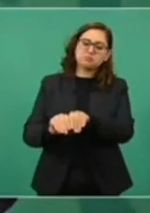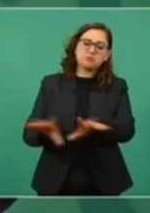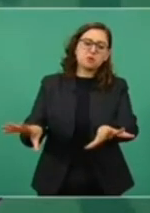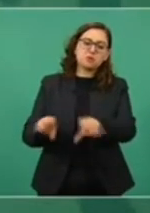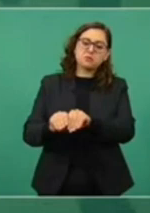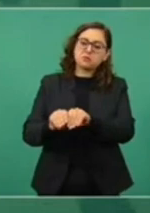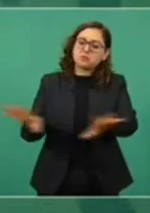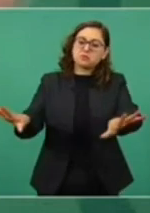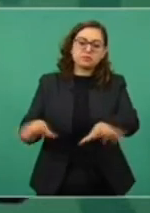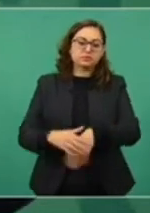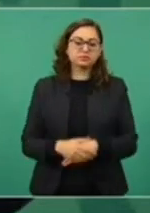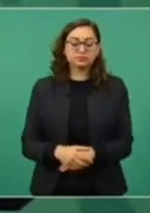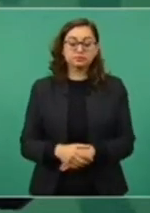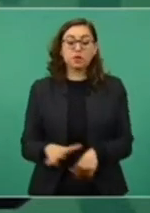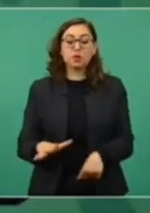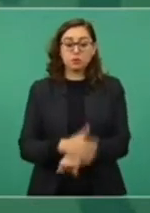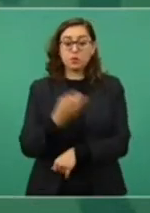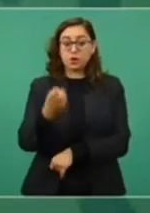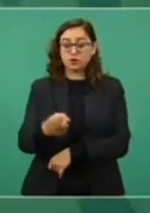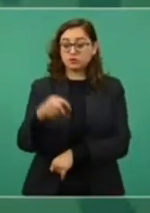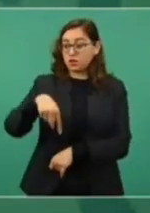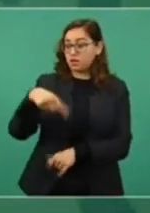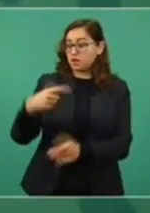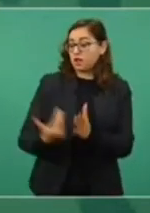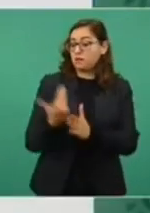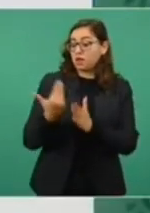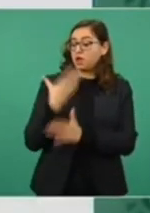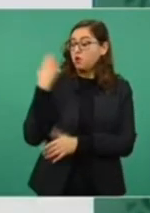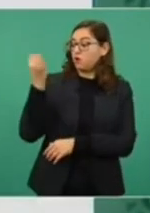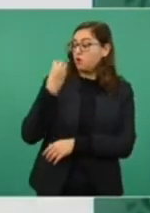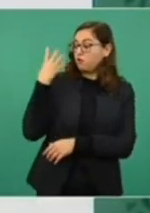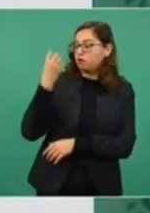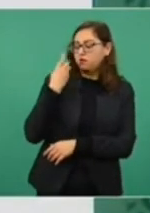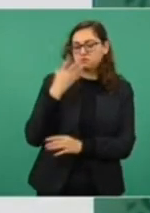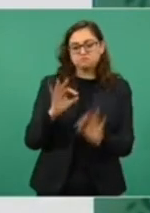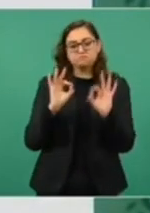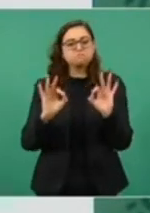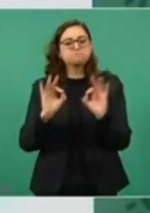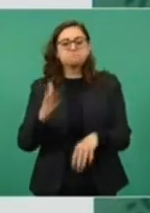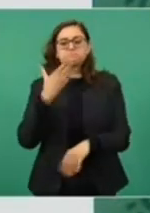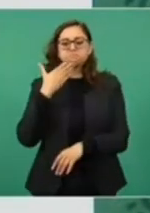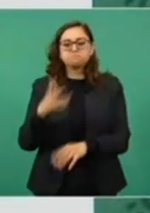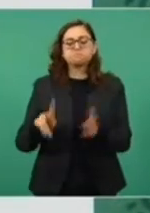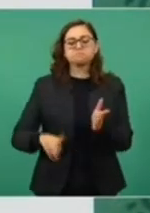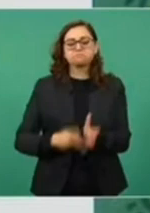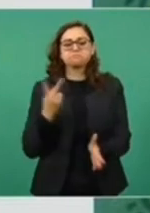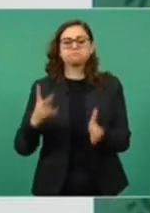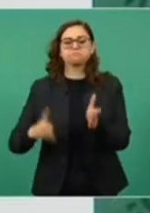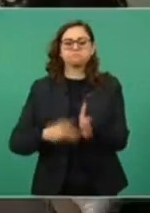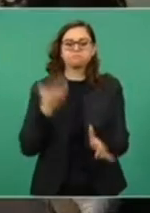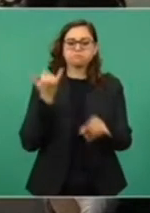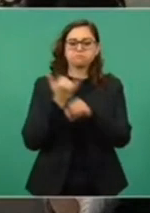Por eso es muy buena la mañanera, porque nos permite estar informando.